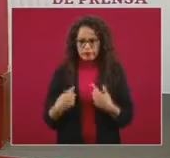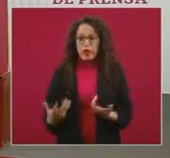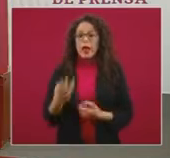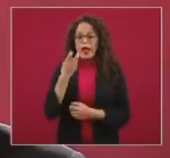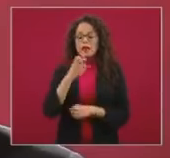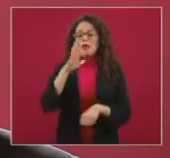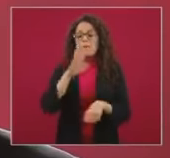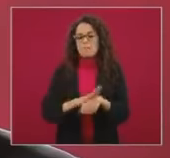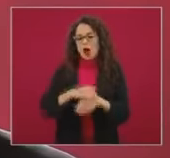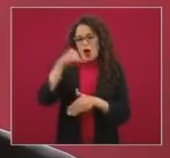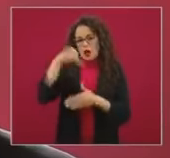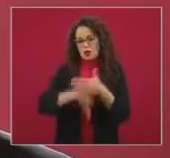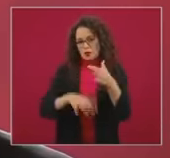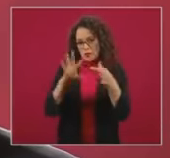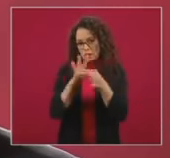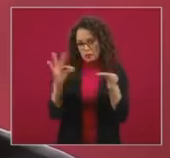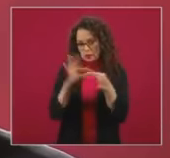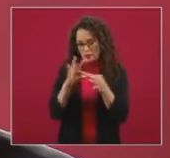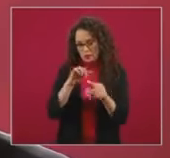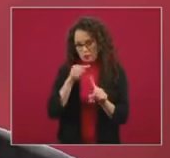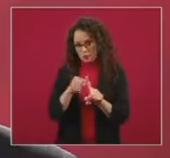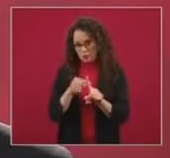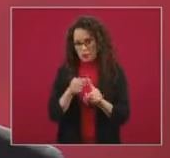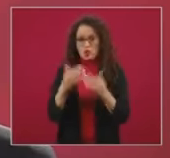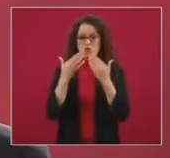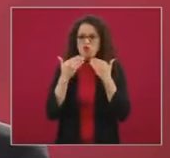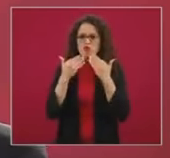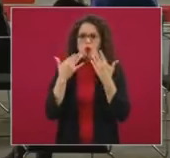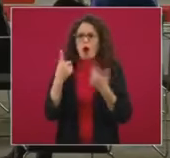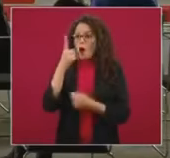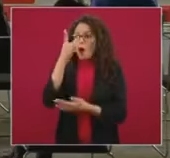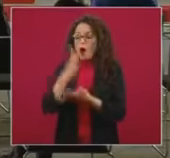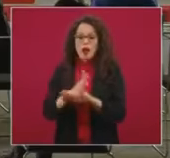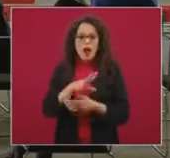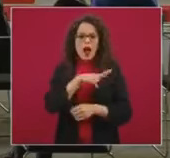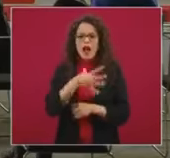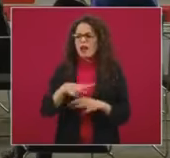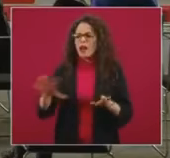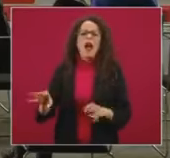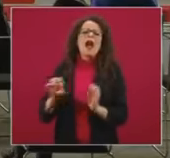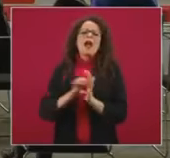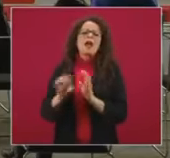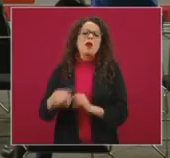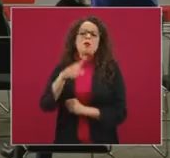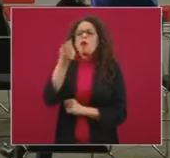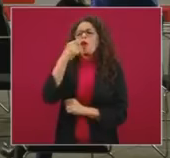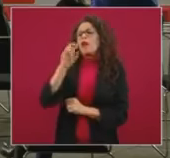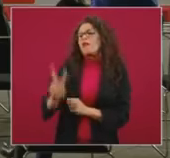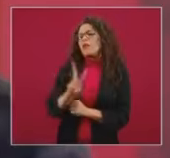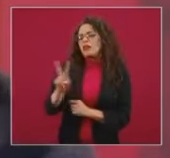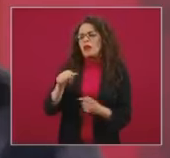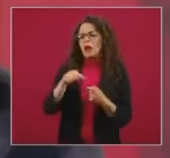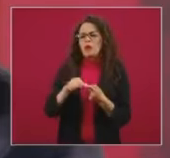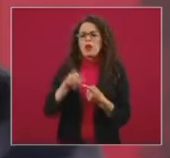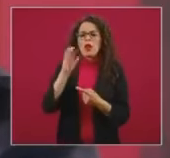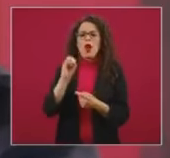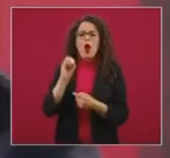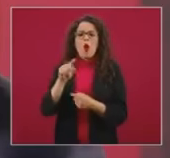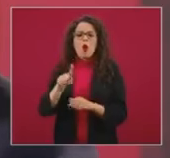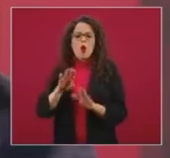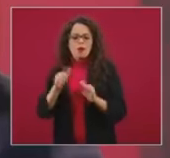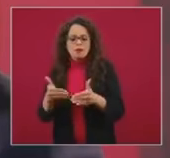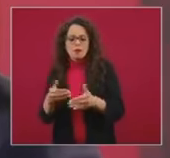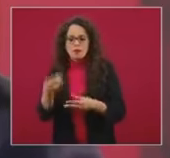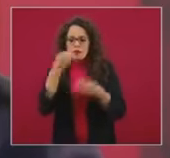no hay ninguna fórmula general como decir tome algunas vitaminas o alimentos o coma